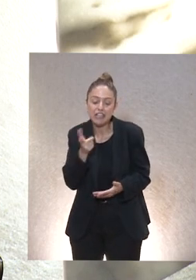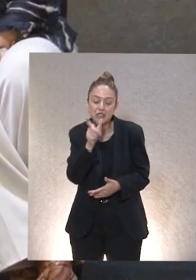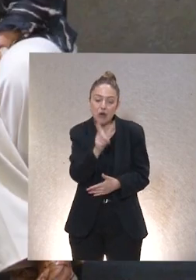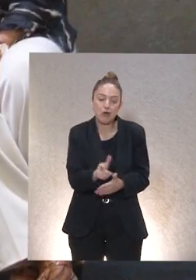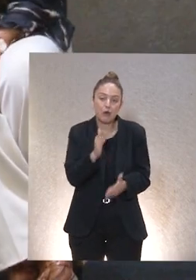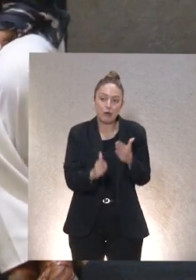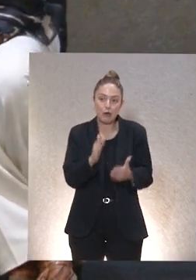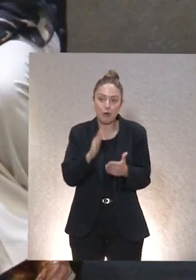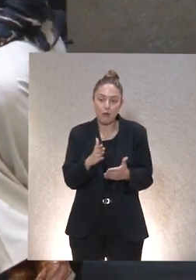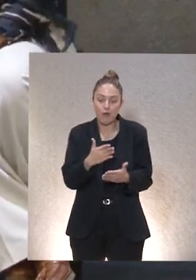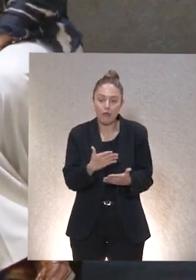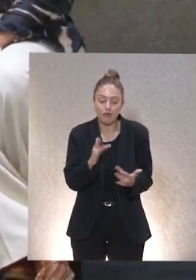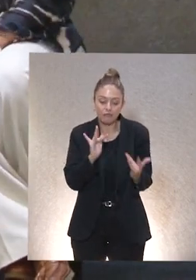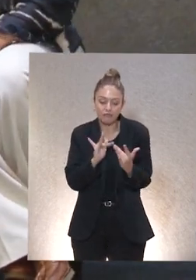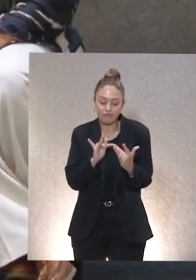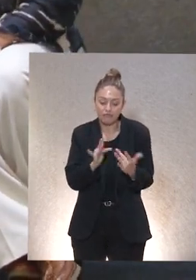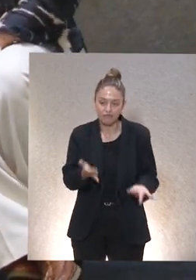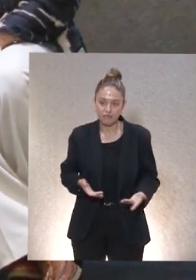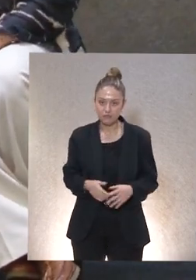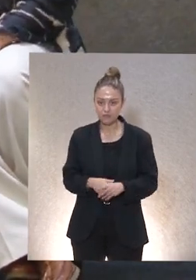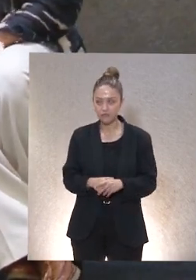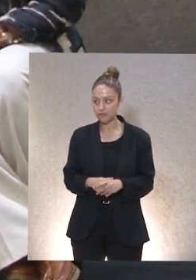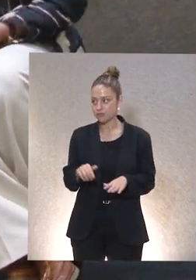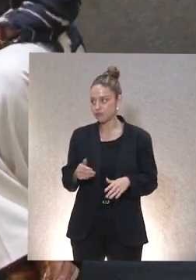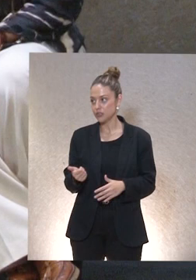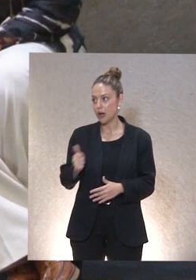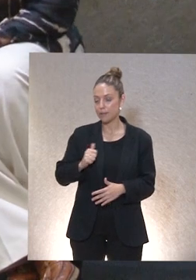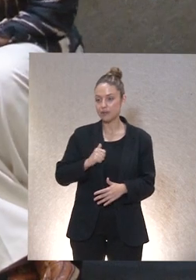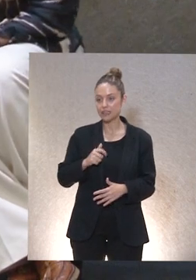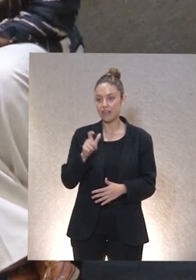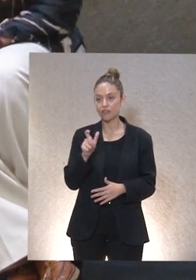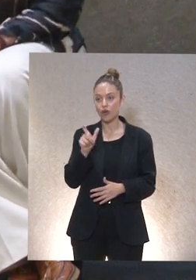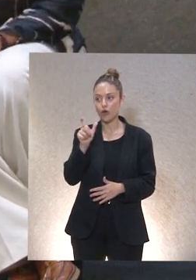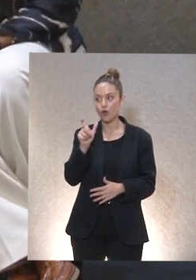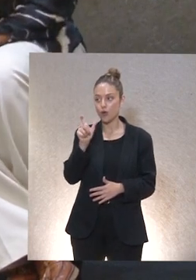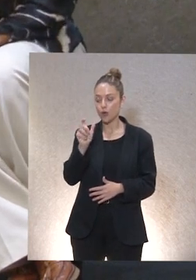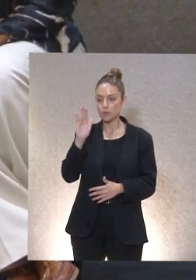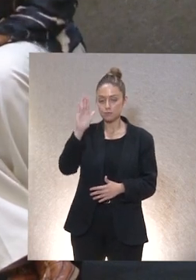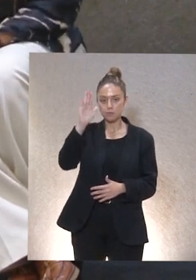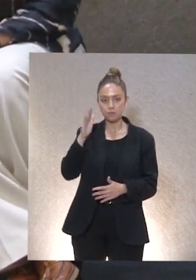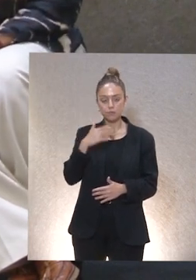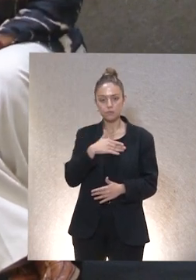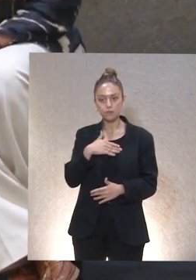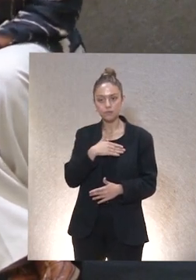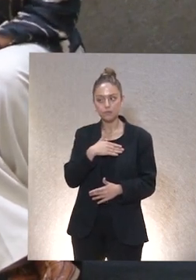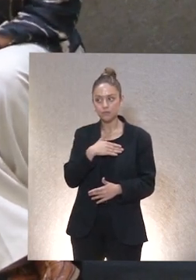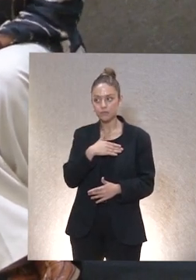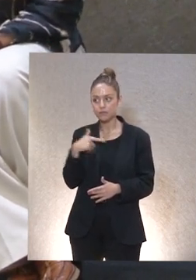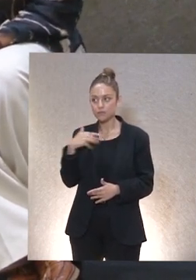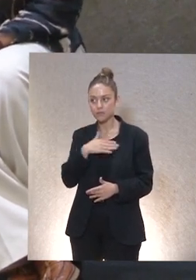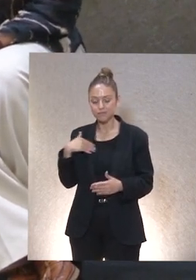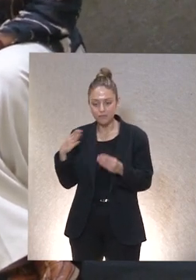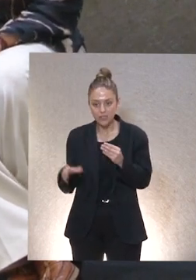Sí. A mí, aprovechando, como no veo otra mano levantada, esto también que ha comentado Nines me